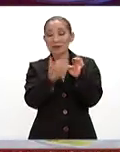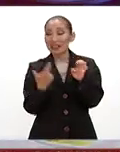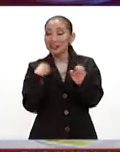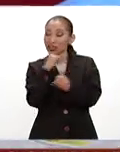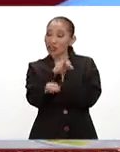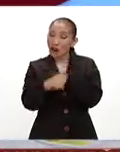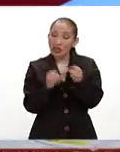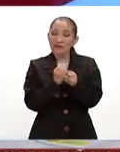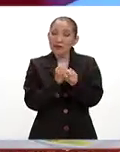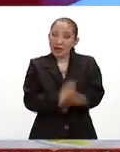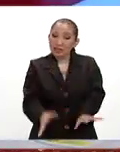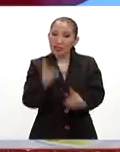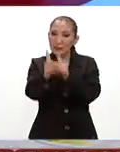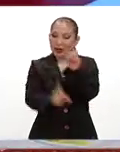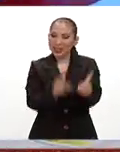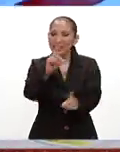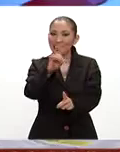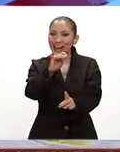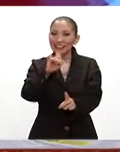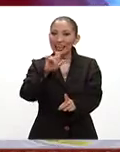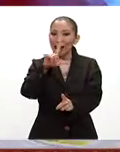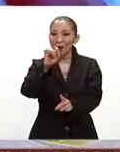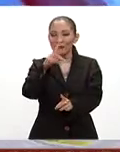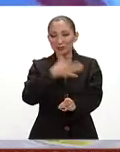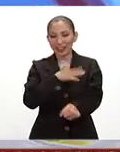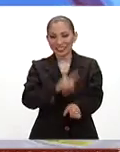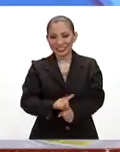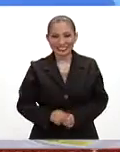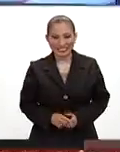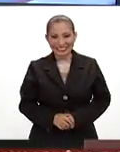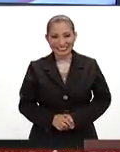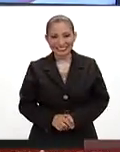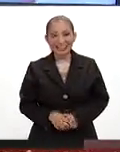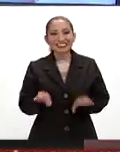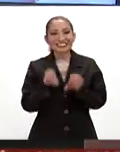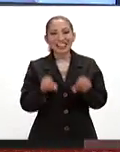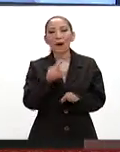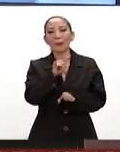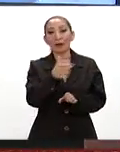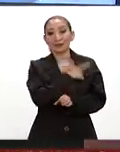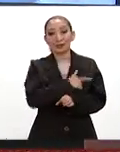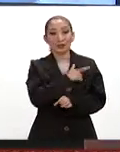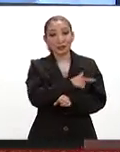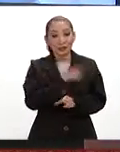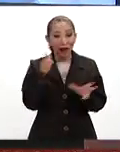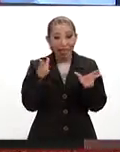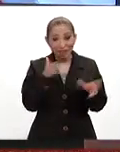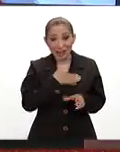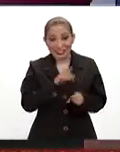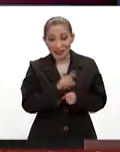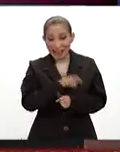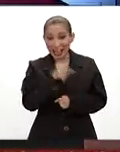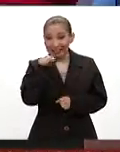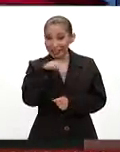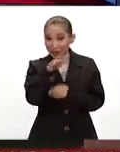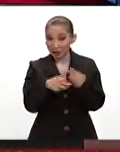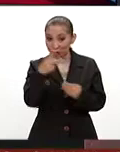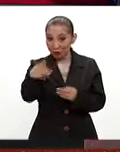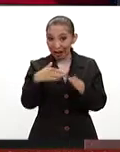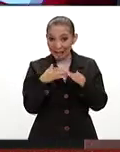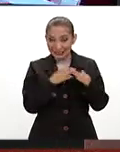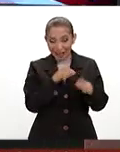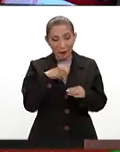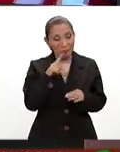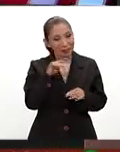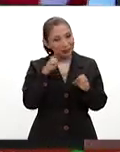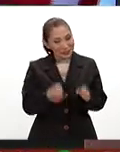de los deportes, Daniel López Casarín, ya está listo, muy buenos días, Daniel. ¿Cómo estás, Omar? Qué gusto saludarte, muy buenos días también para ti y a todos en casa,